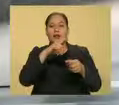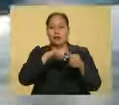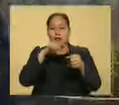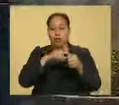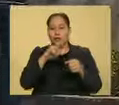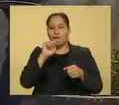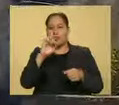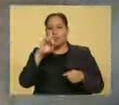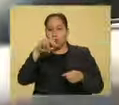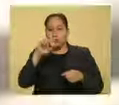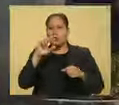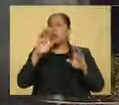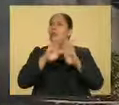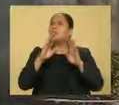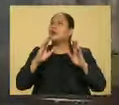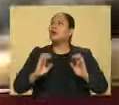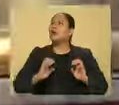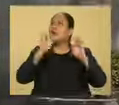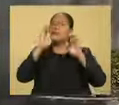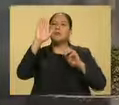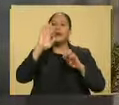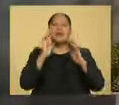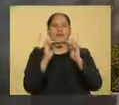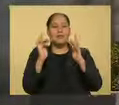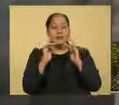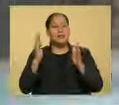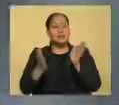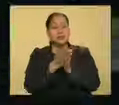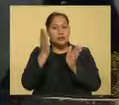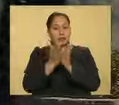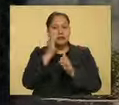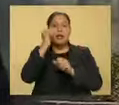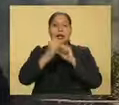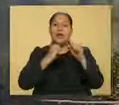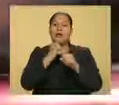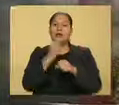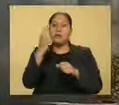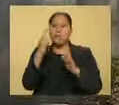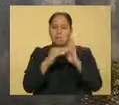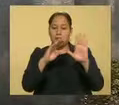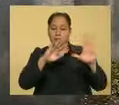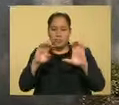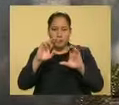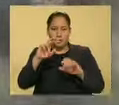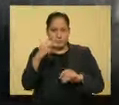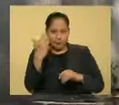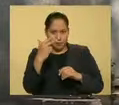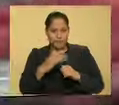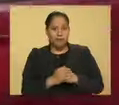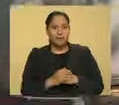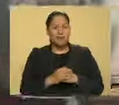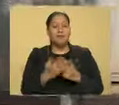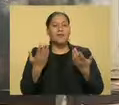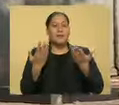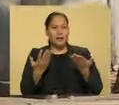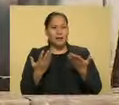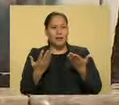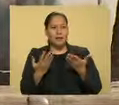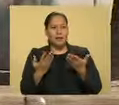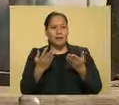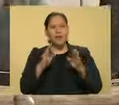de estilo afrancesado, y que se construyeron allá en el año de 1913. Es decir,